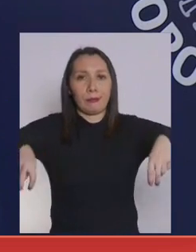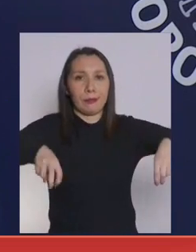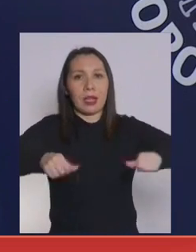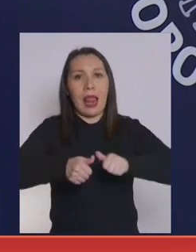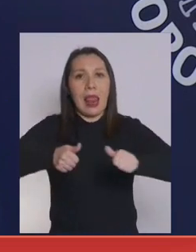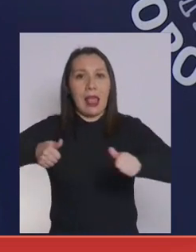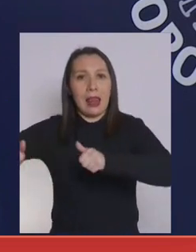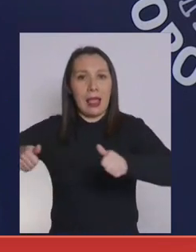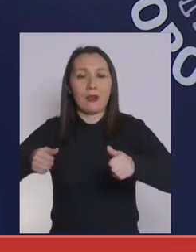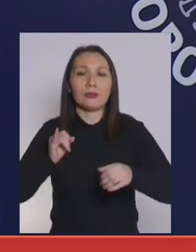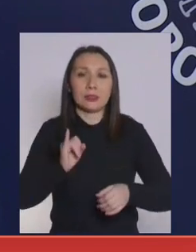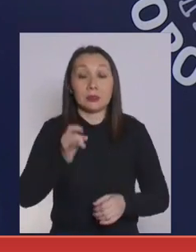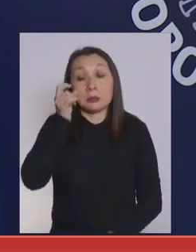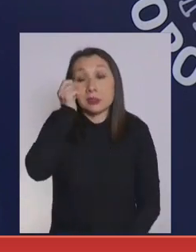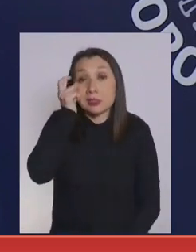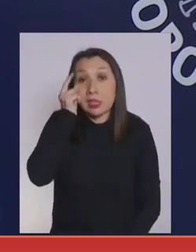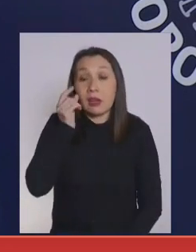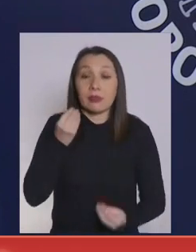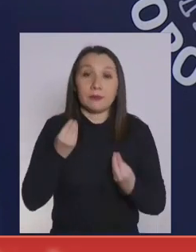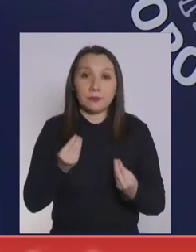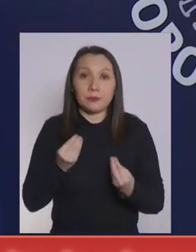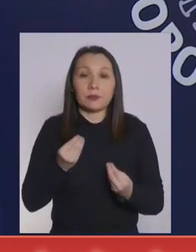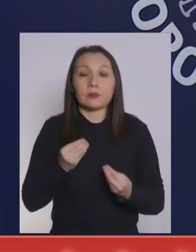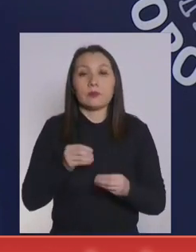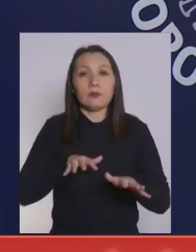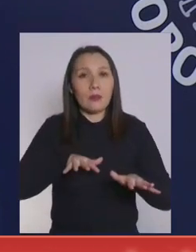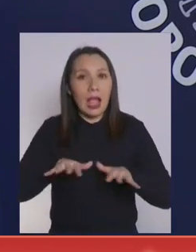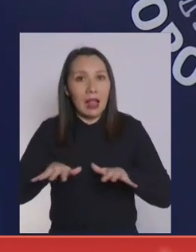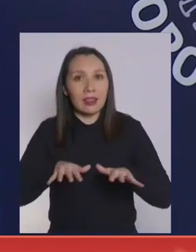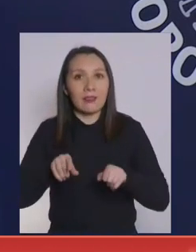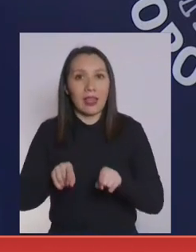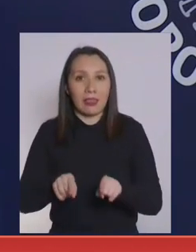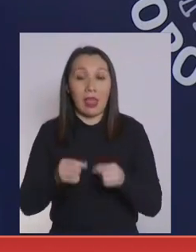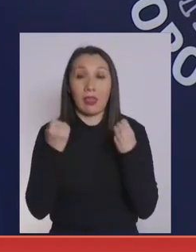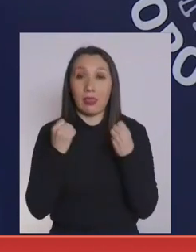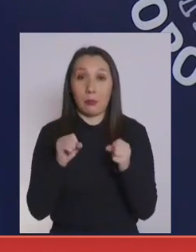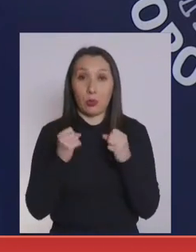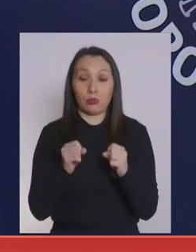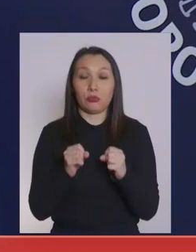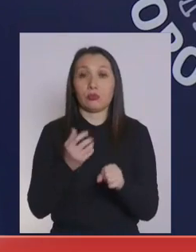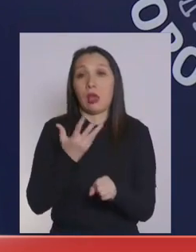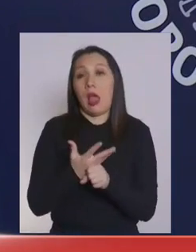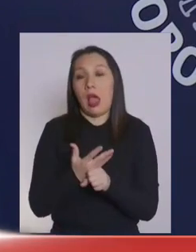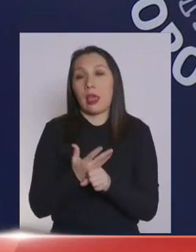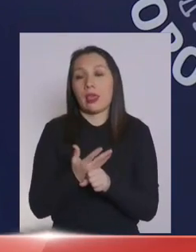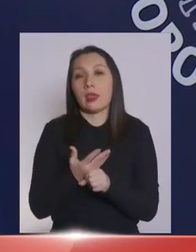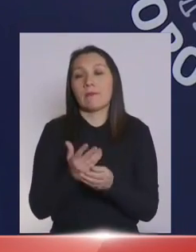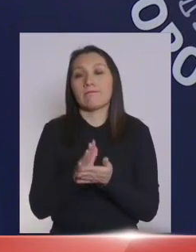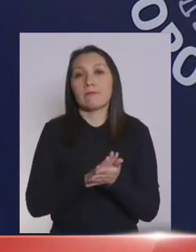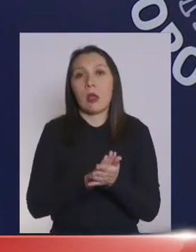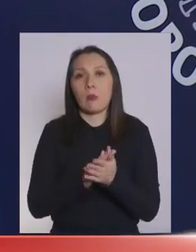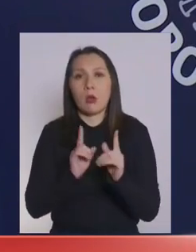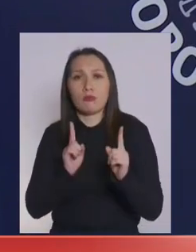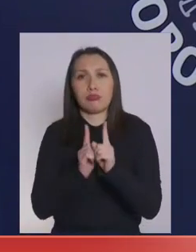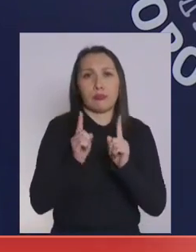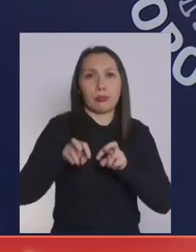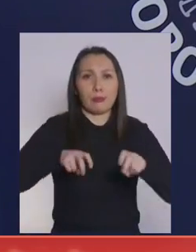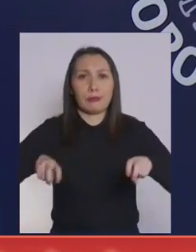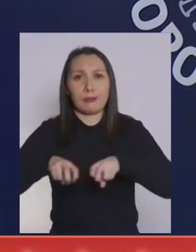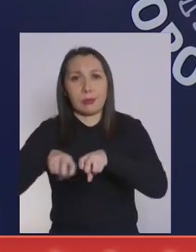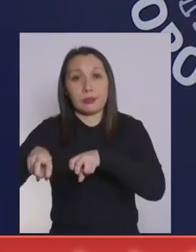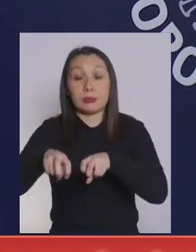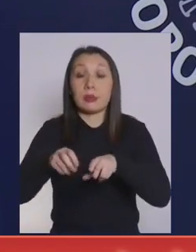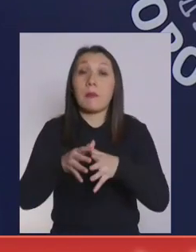porque sabemos que, evidentemente, una actividad deportiva donde hay un contacto con la otra